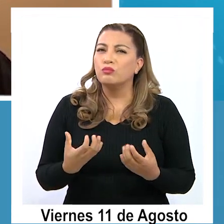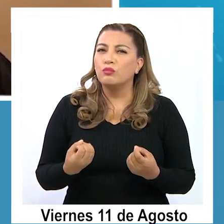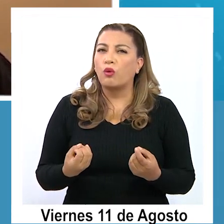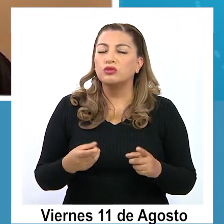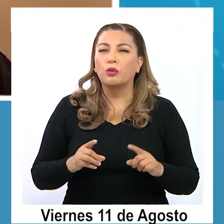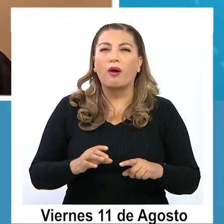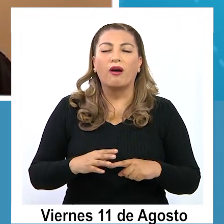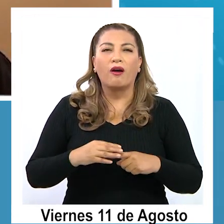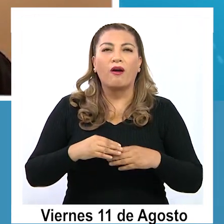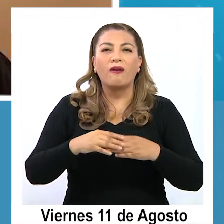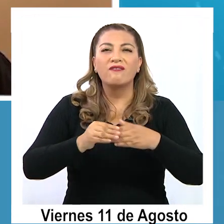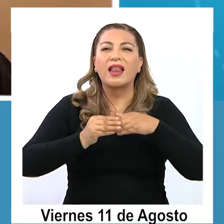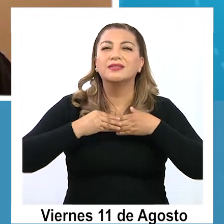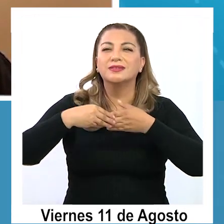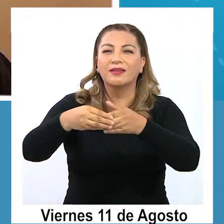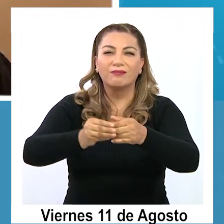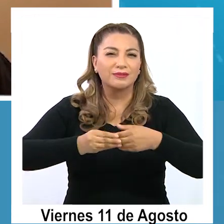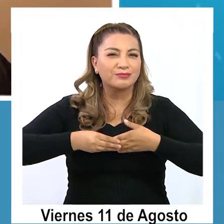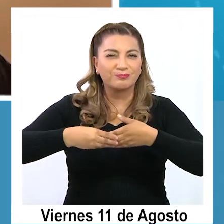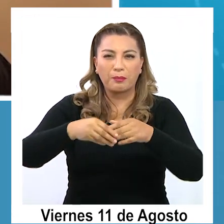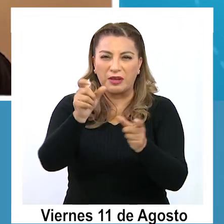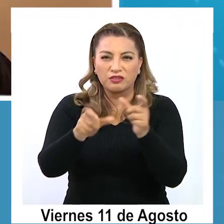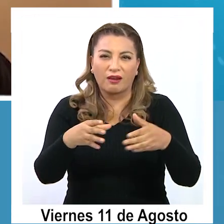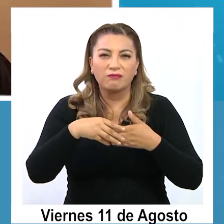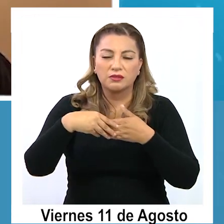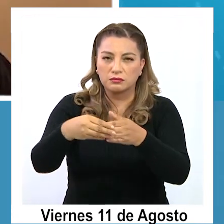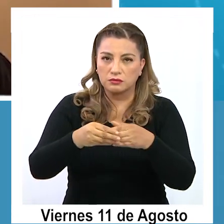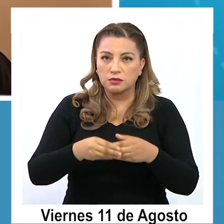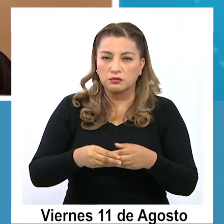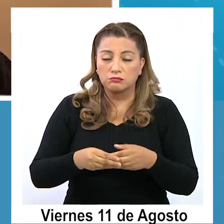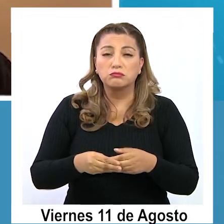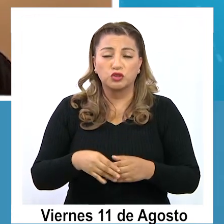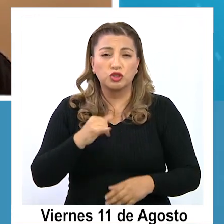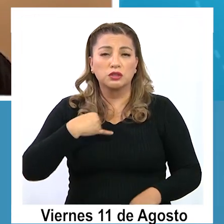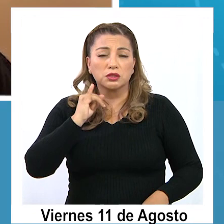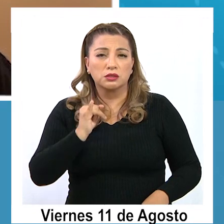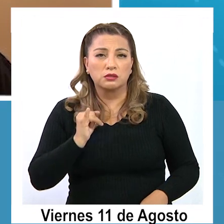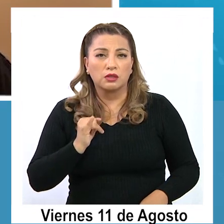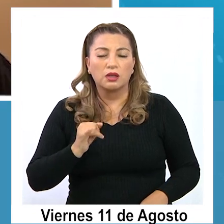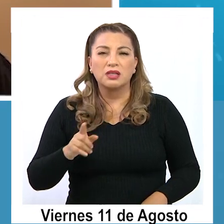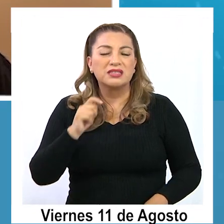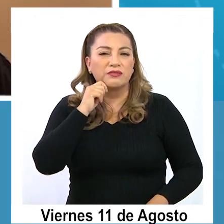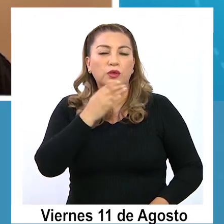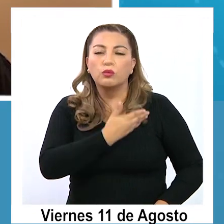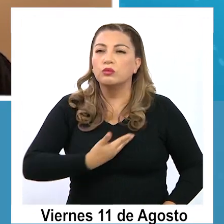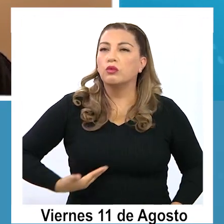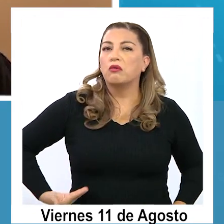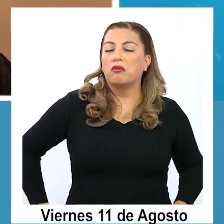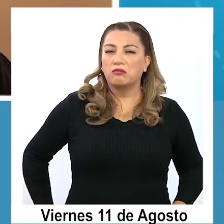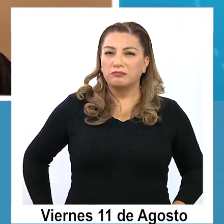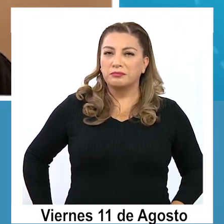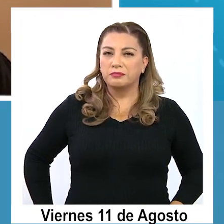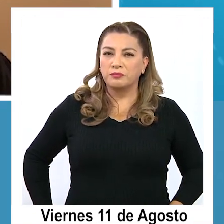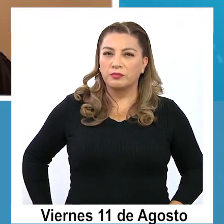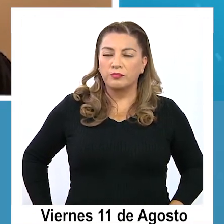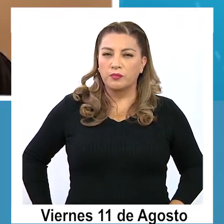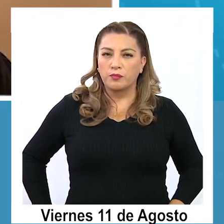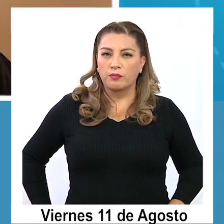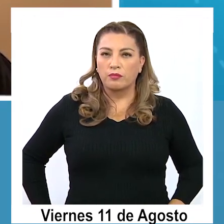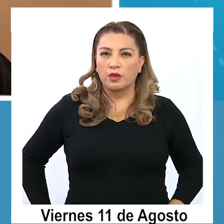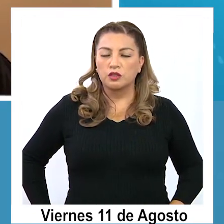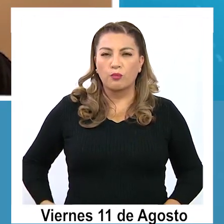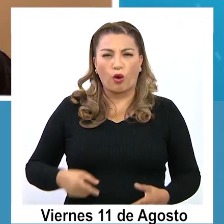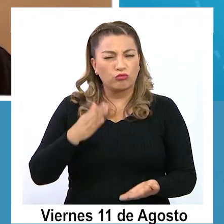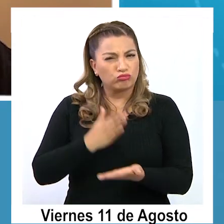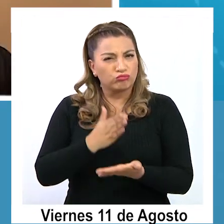flexibilidad y creo que también la hay. No es un gobierno para estar en posiciones muy